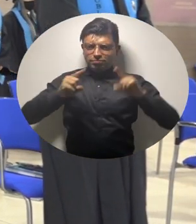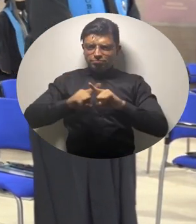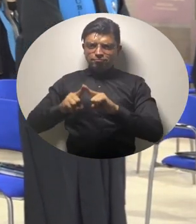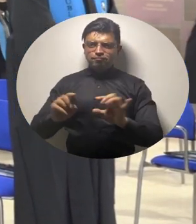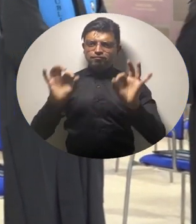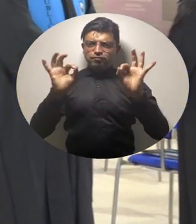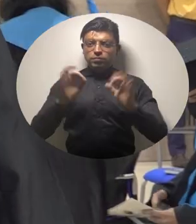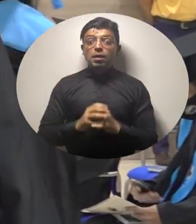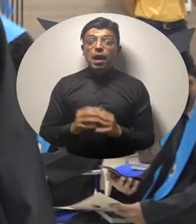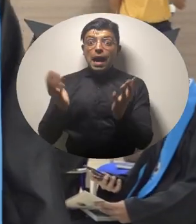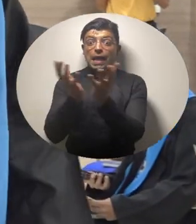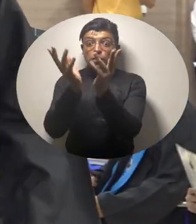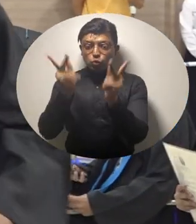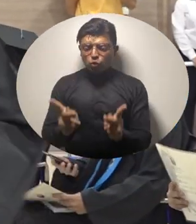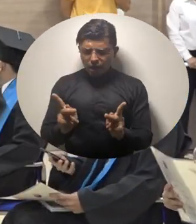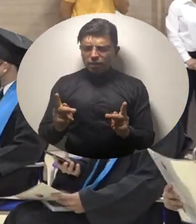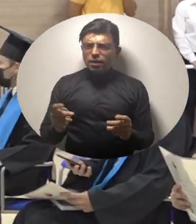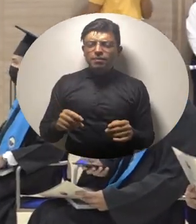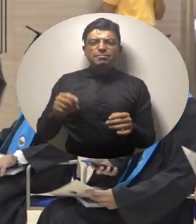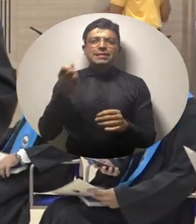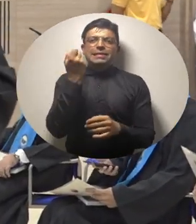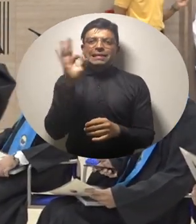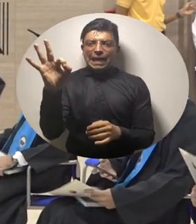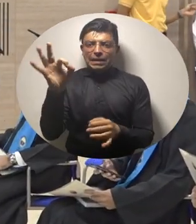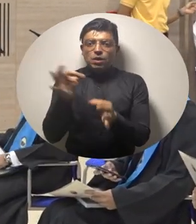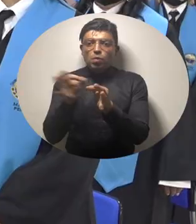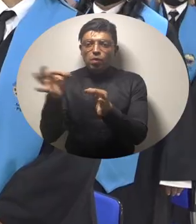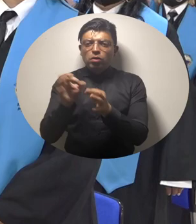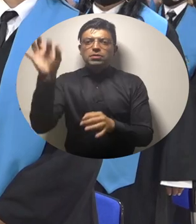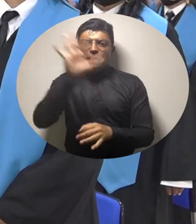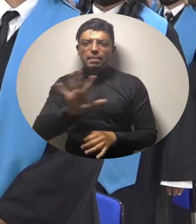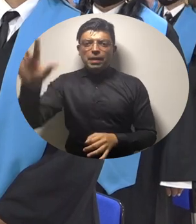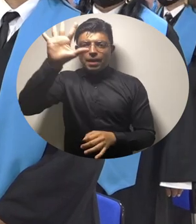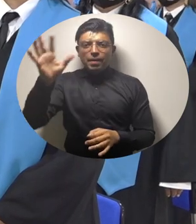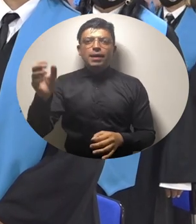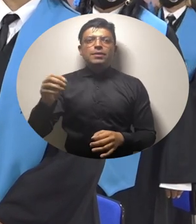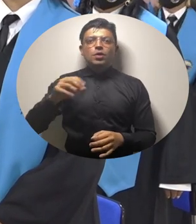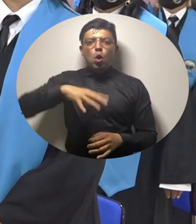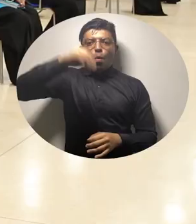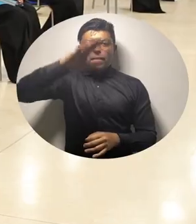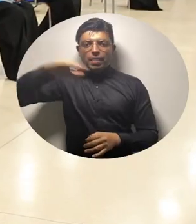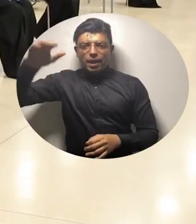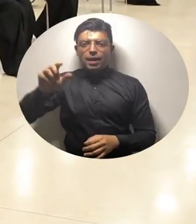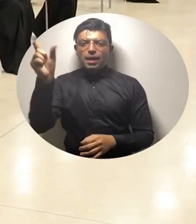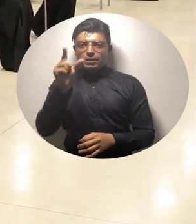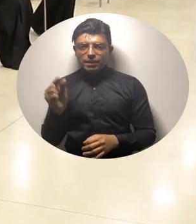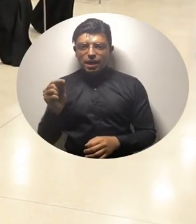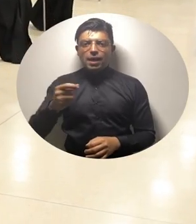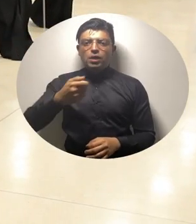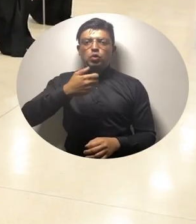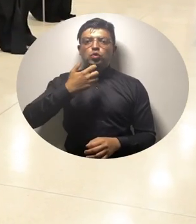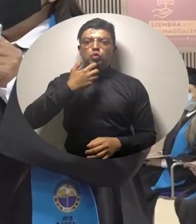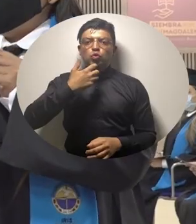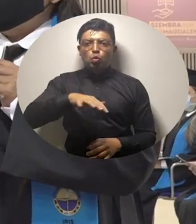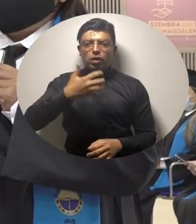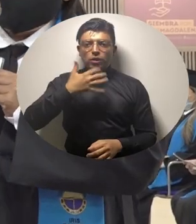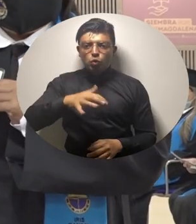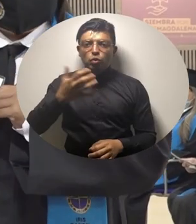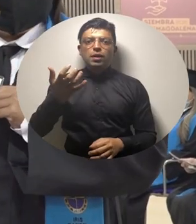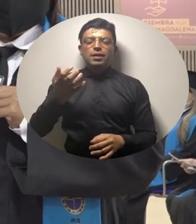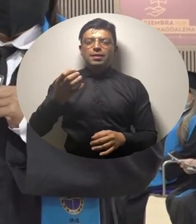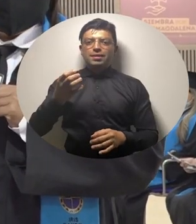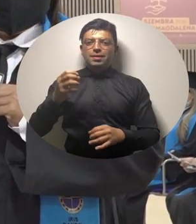protocolos de bioseguridad, los estudiantes provenientes de 13 municipios de departamentos como Magdalena, Cesar, Sucre,